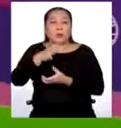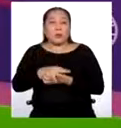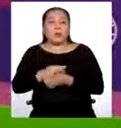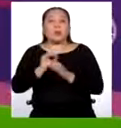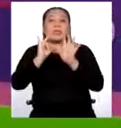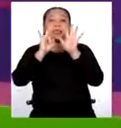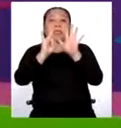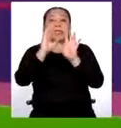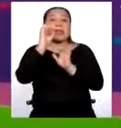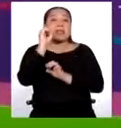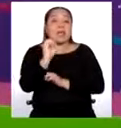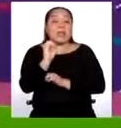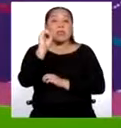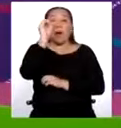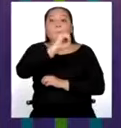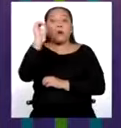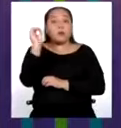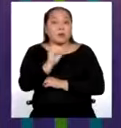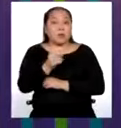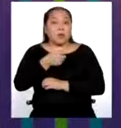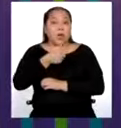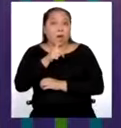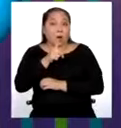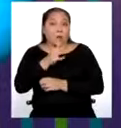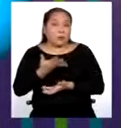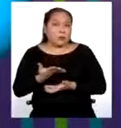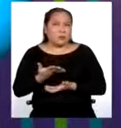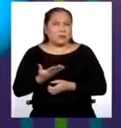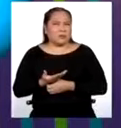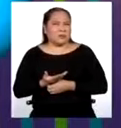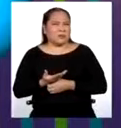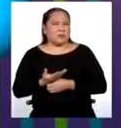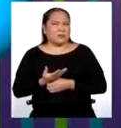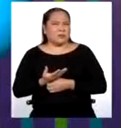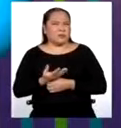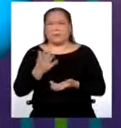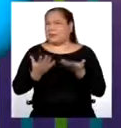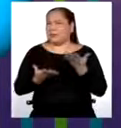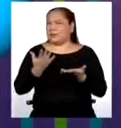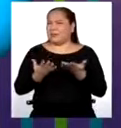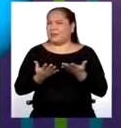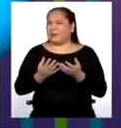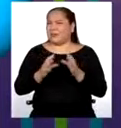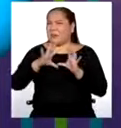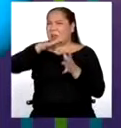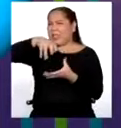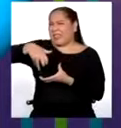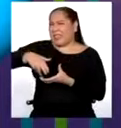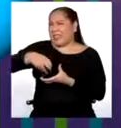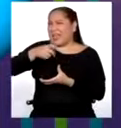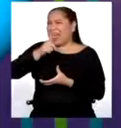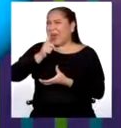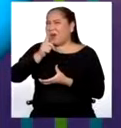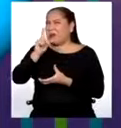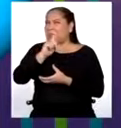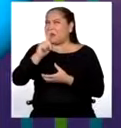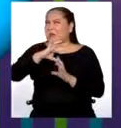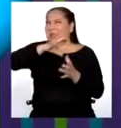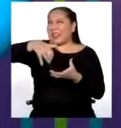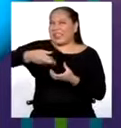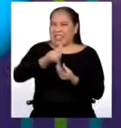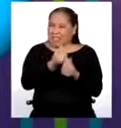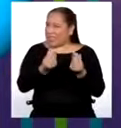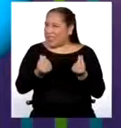70% de agua. Entonces, ¿cómo que debería llamarse planeta agua en vez de planeta Tierra, no?